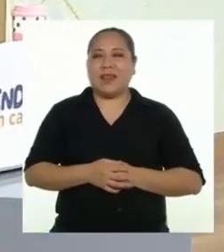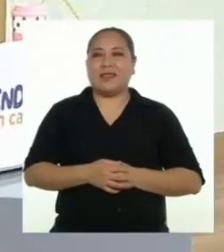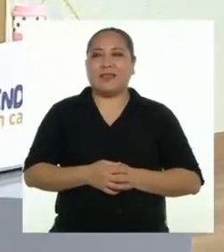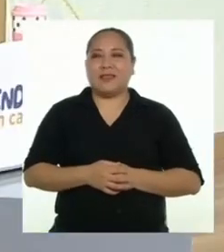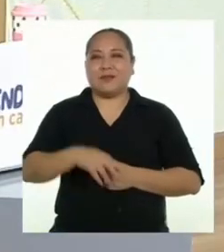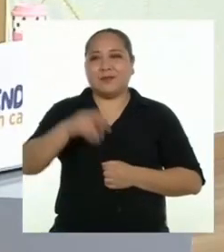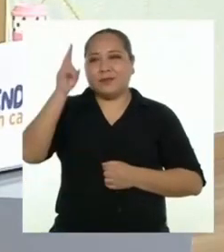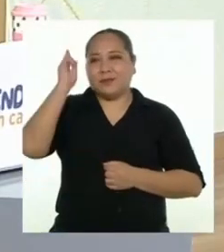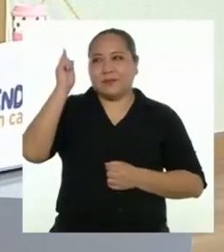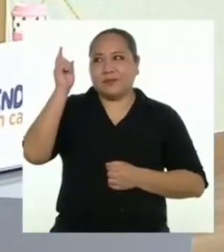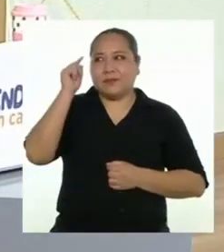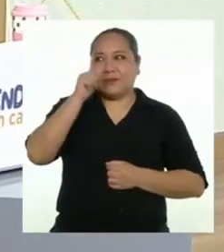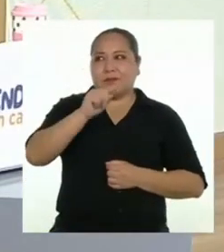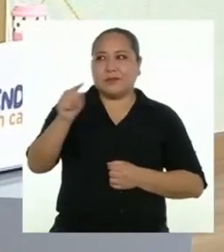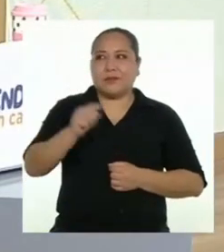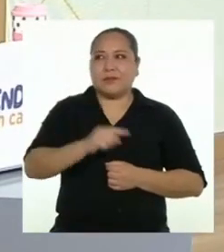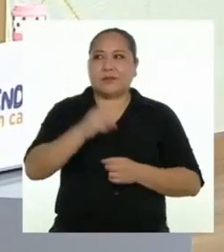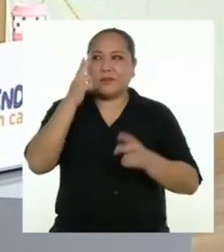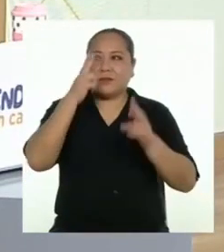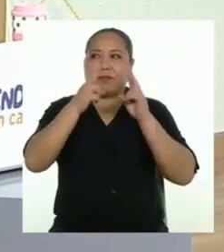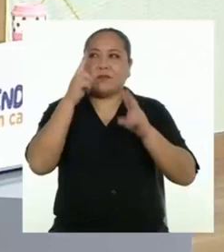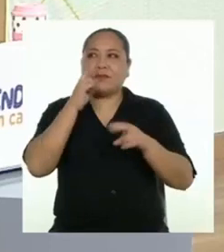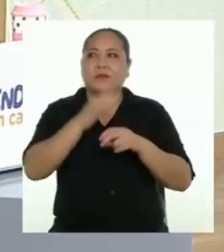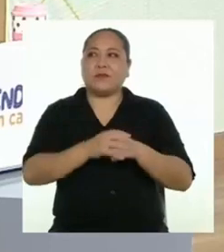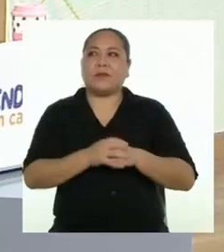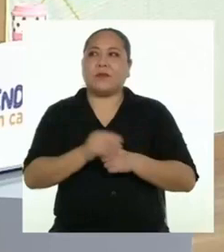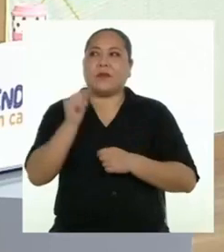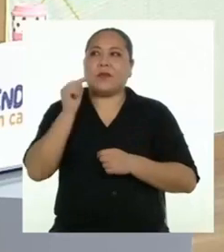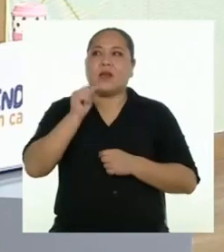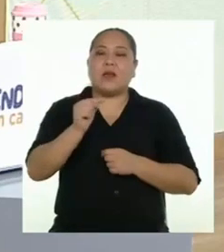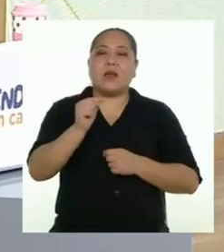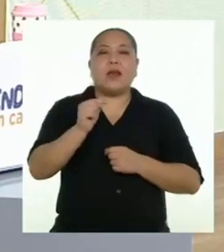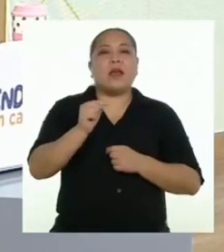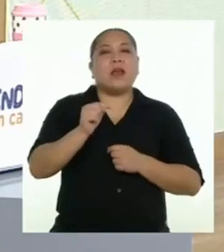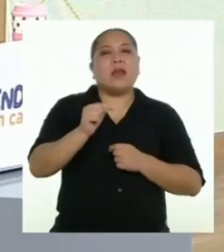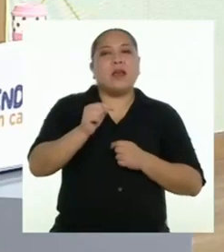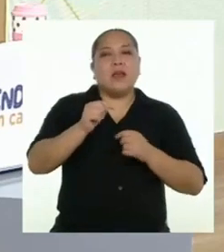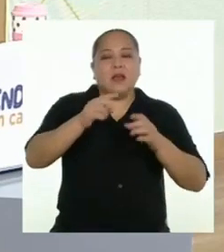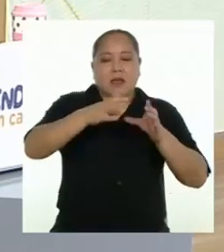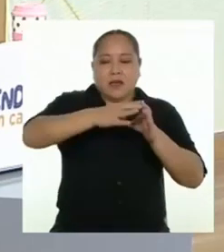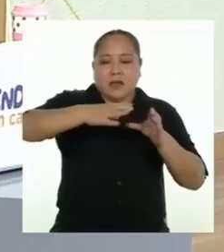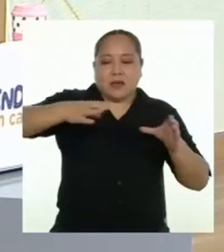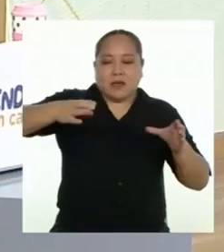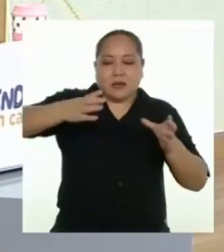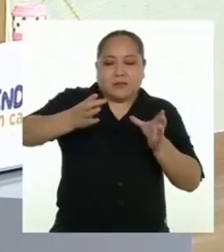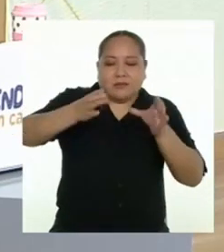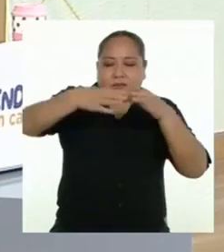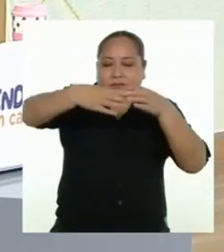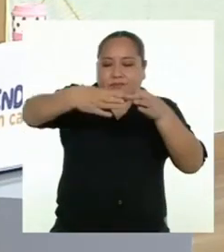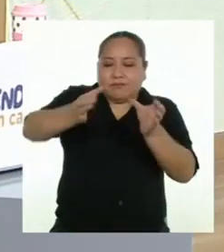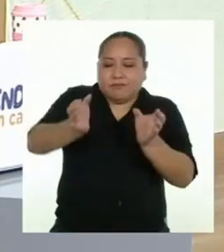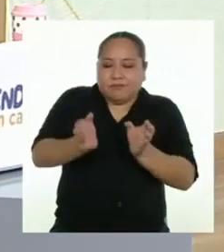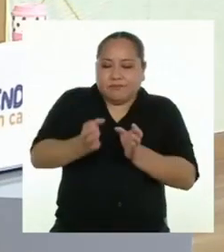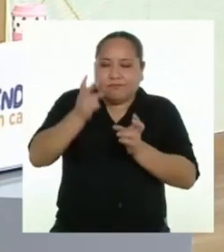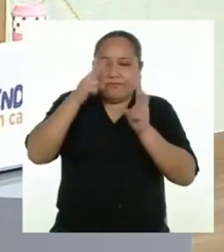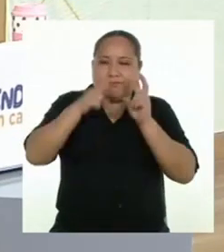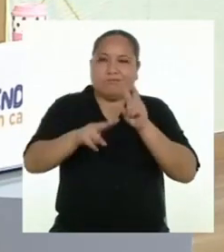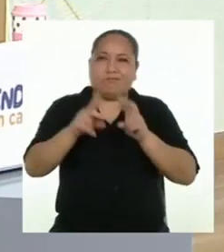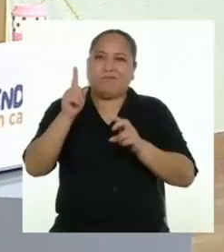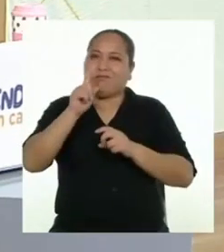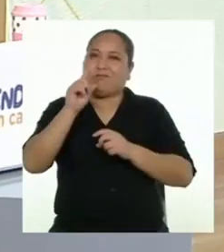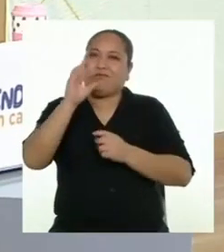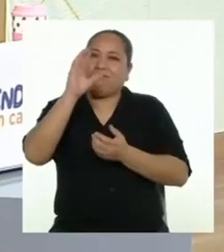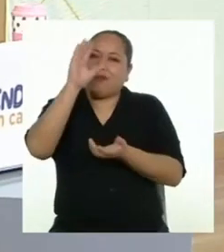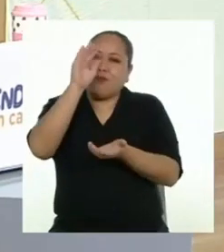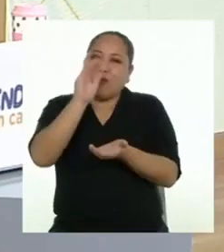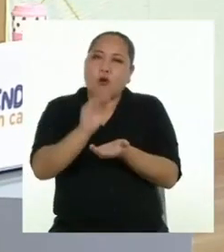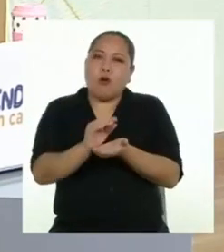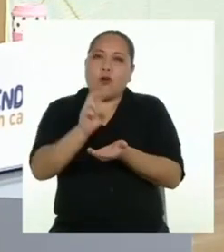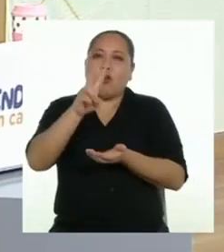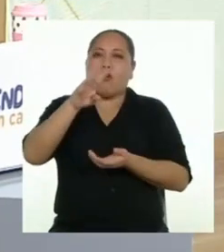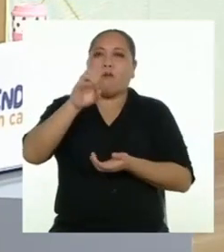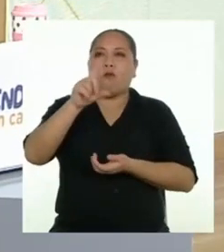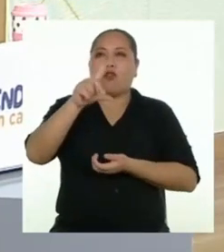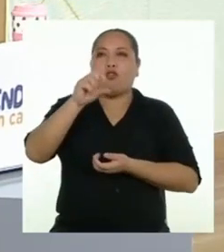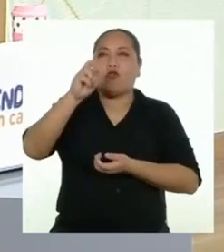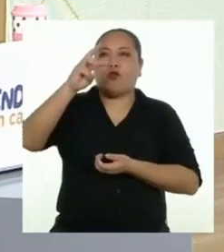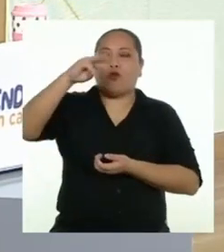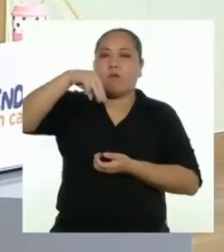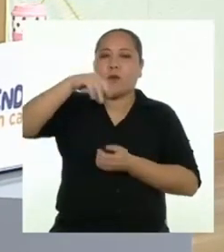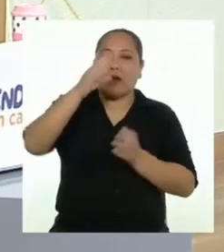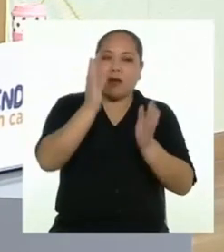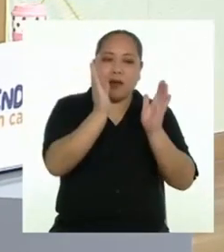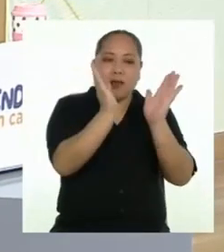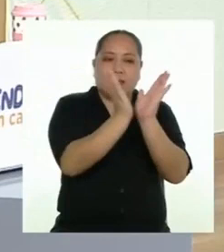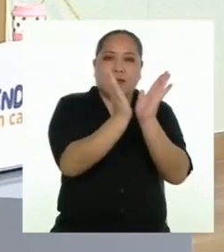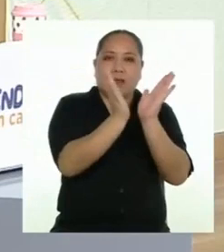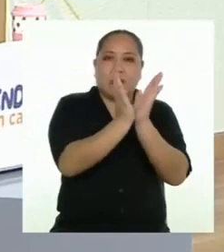Profesora, según ese cálculo, la zanja en forma de un cilindro no sería una buena opción, porque vemos que tiene menor volumen que el prisma